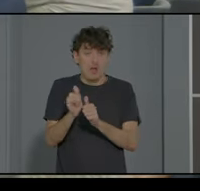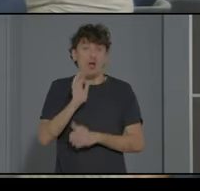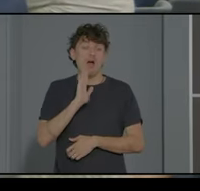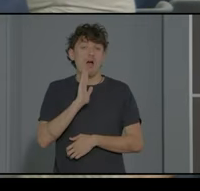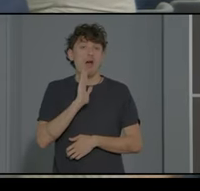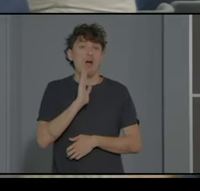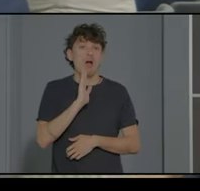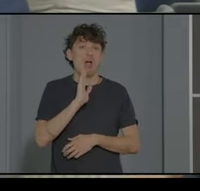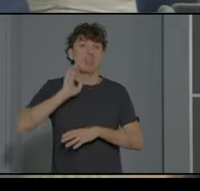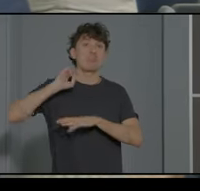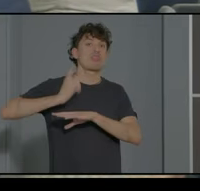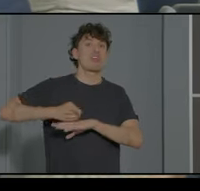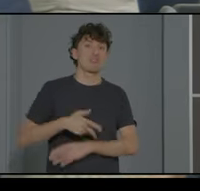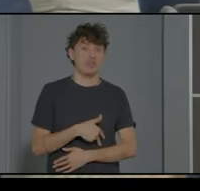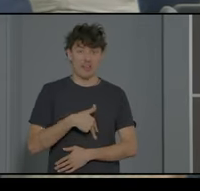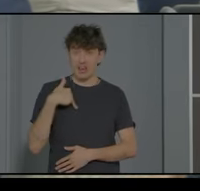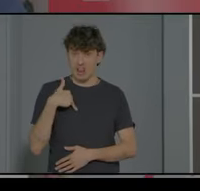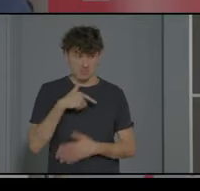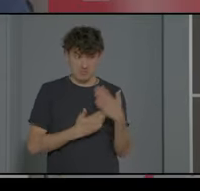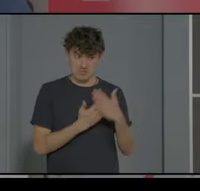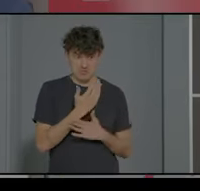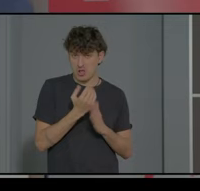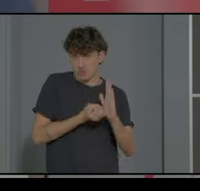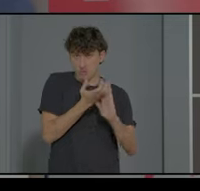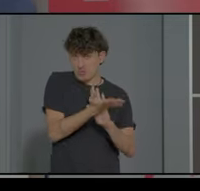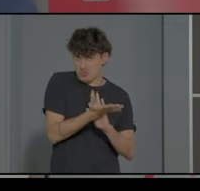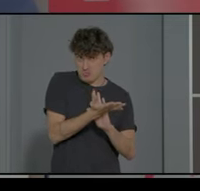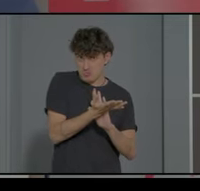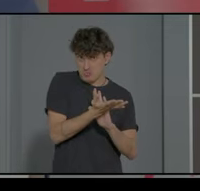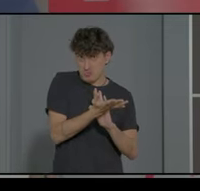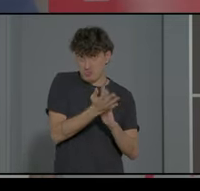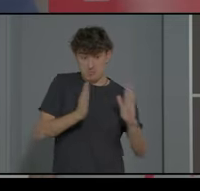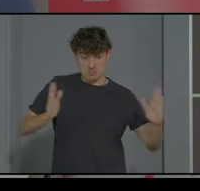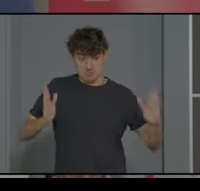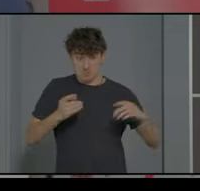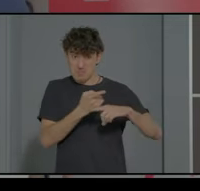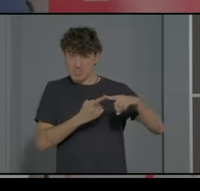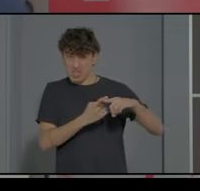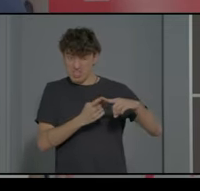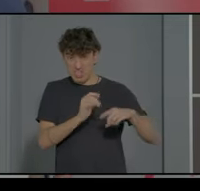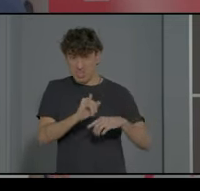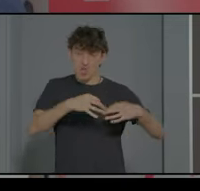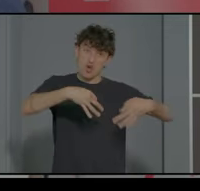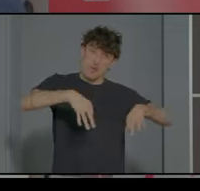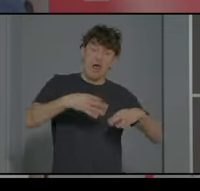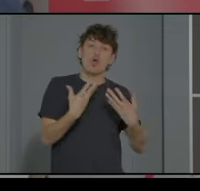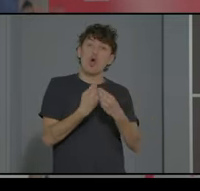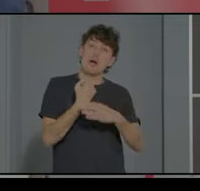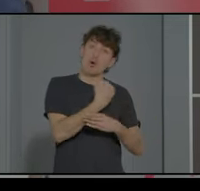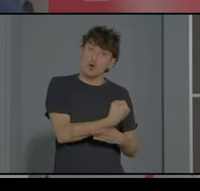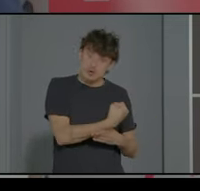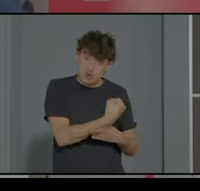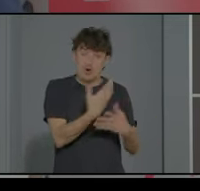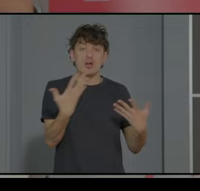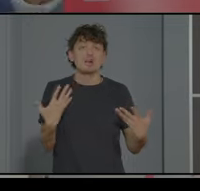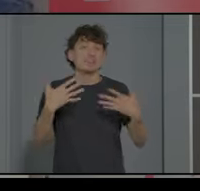nuestro director general esta mañana, tenemos muchas cosas intermedias. Tenemos la ordinaria con apoyos, integración con